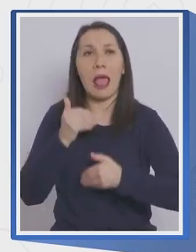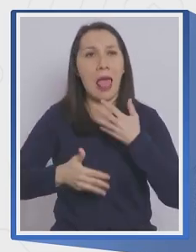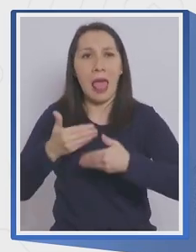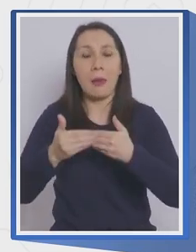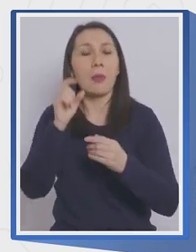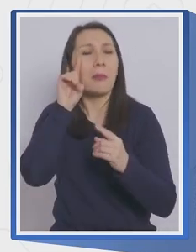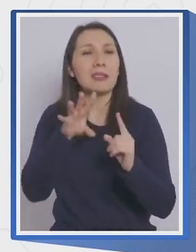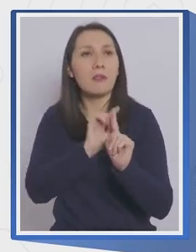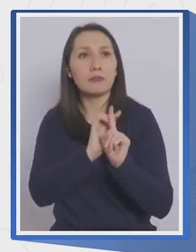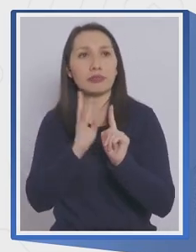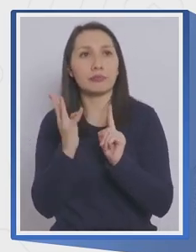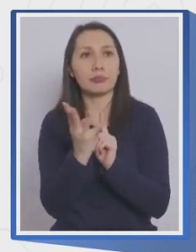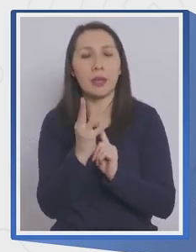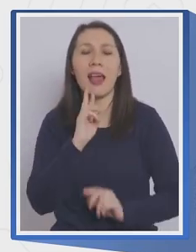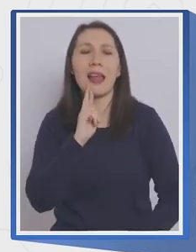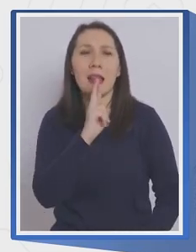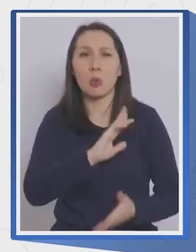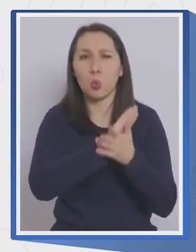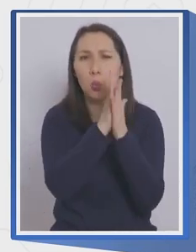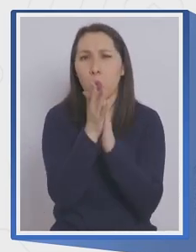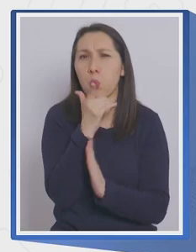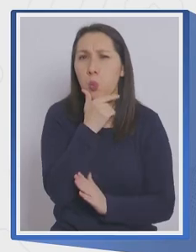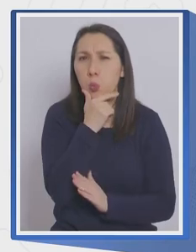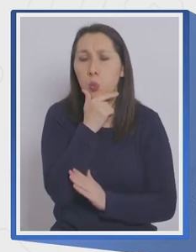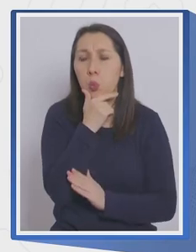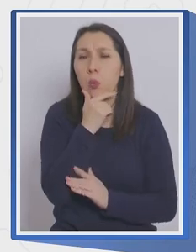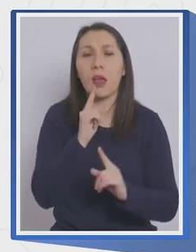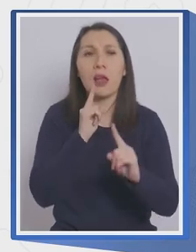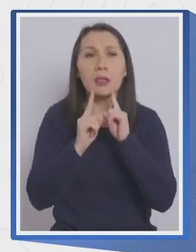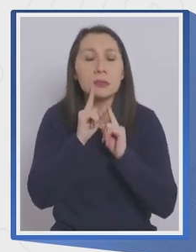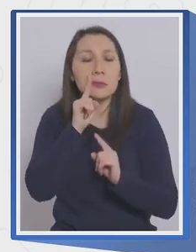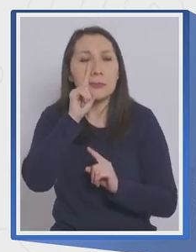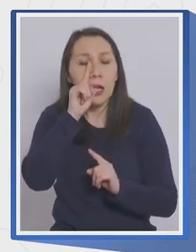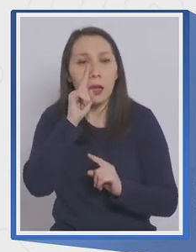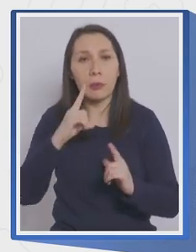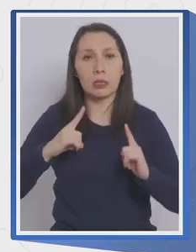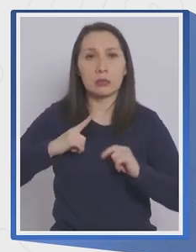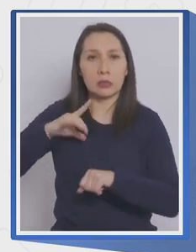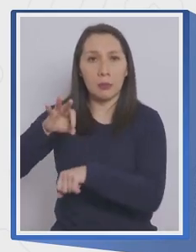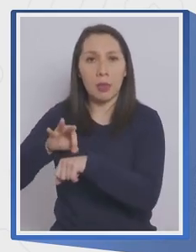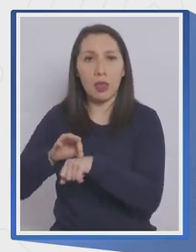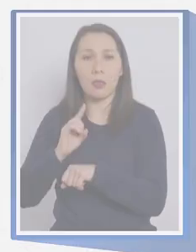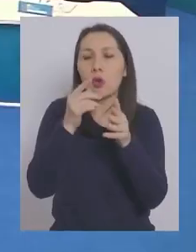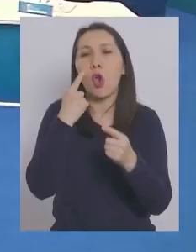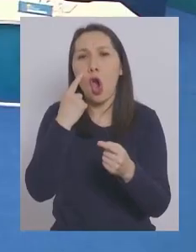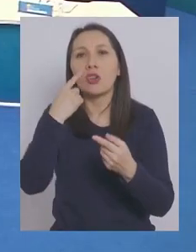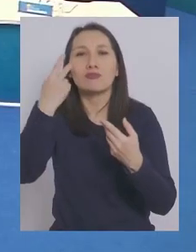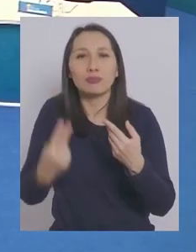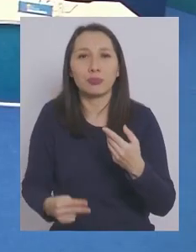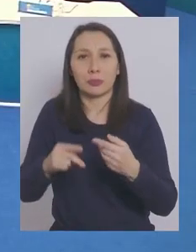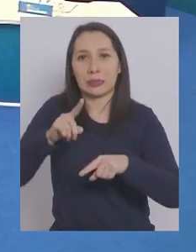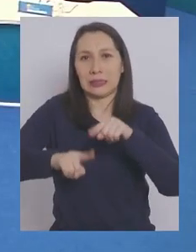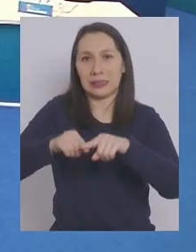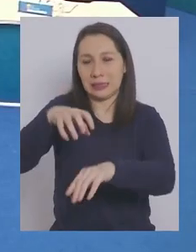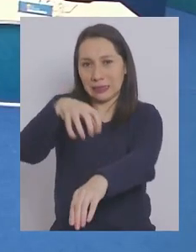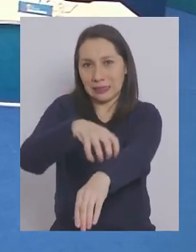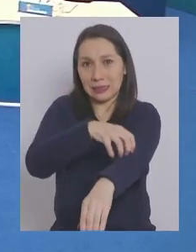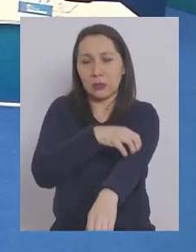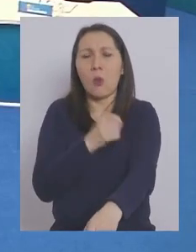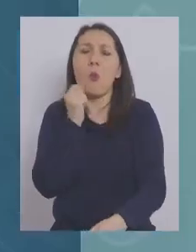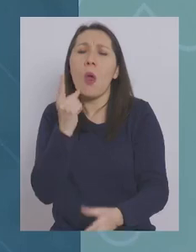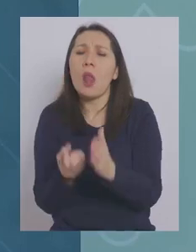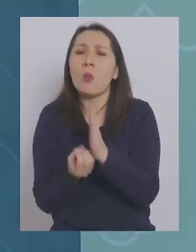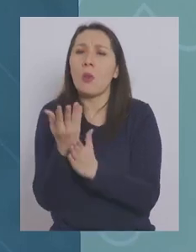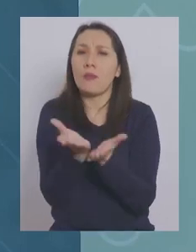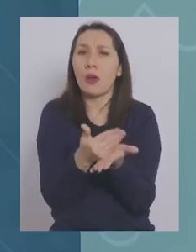trazabilidad y responder todas las dudas en relación al testeo, licencias médicas y aislamiento. ¿Y en qué consiste este nuevo plan?